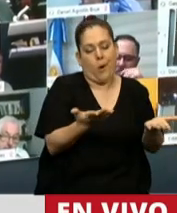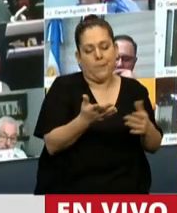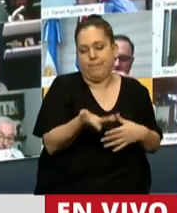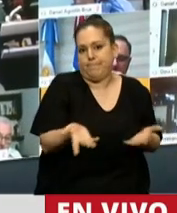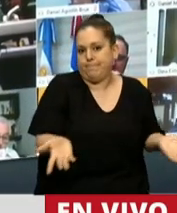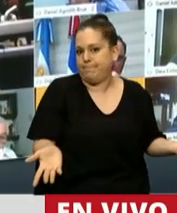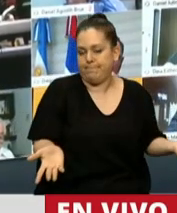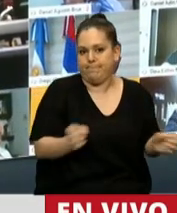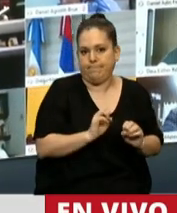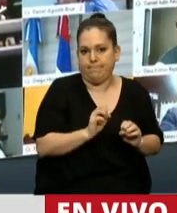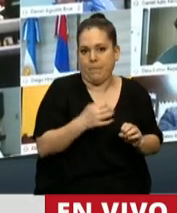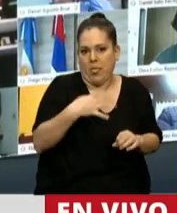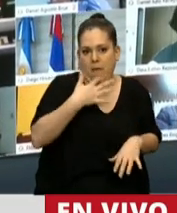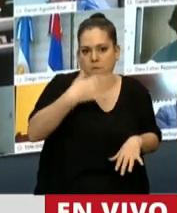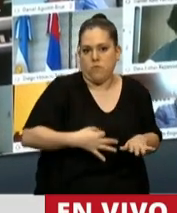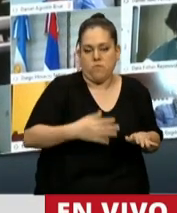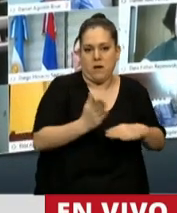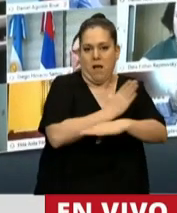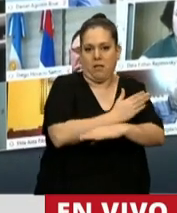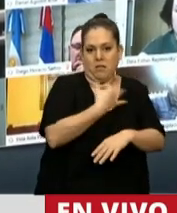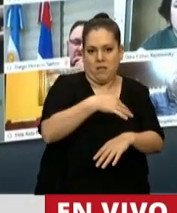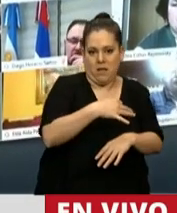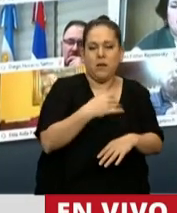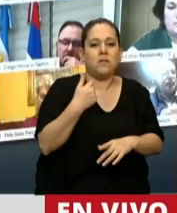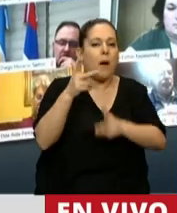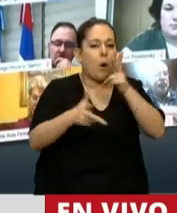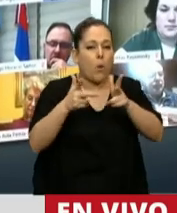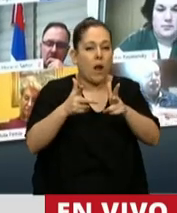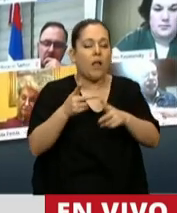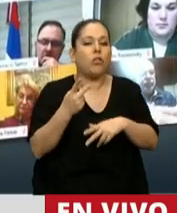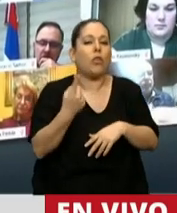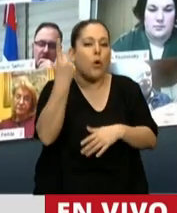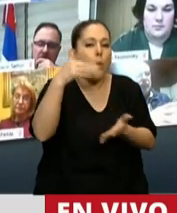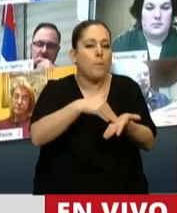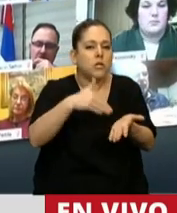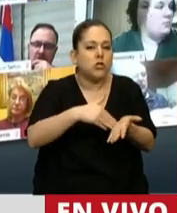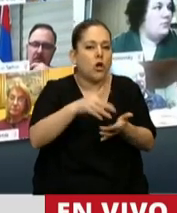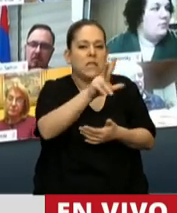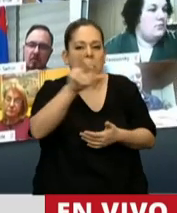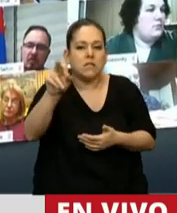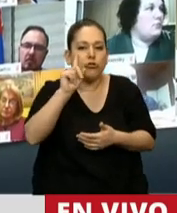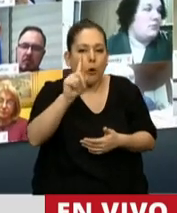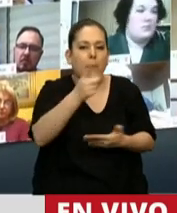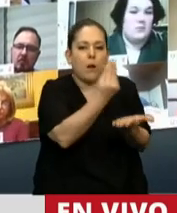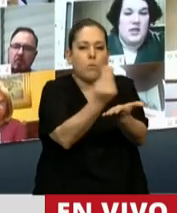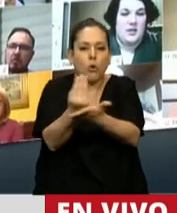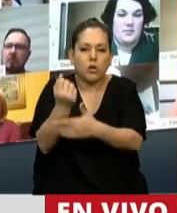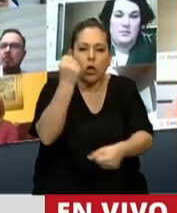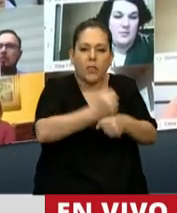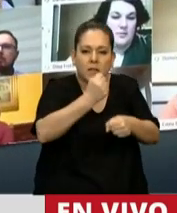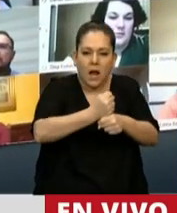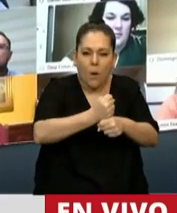de la Ley de Emergencia Turística. Estamos hablando de 1.300.000 puestos de trabajo en forma directa y en forma